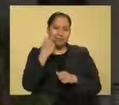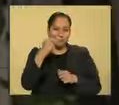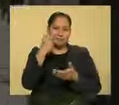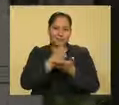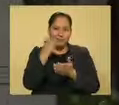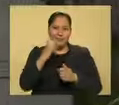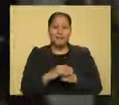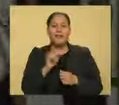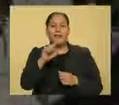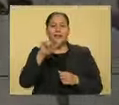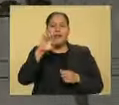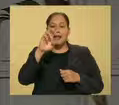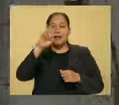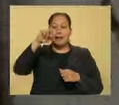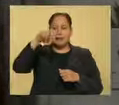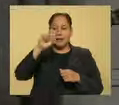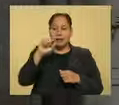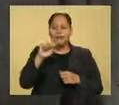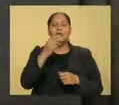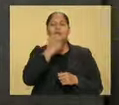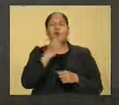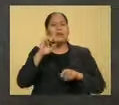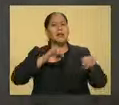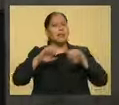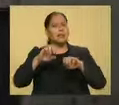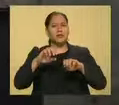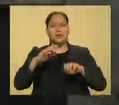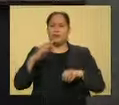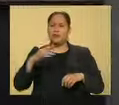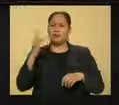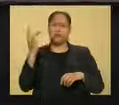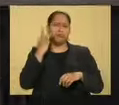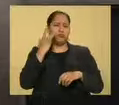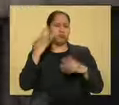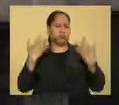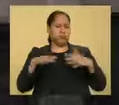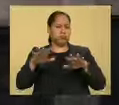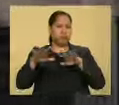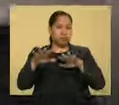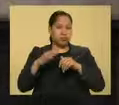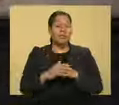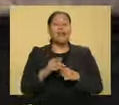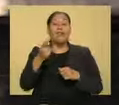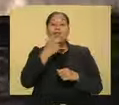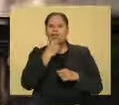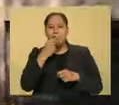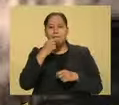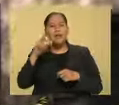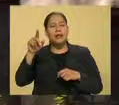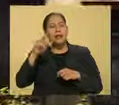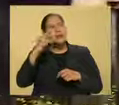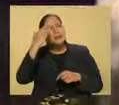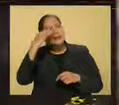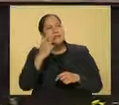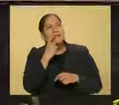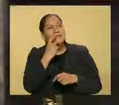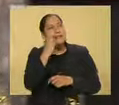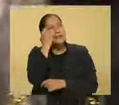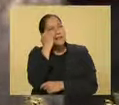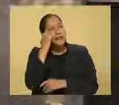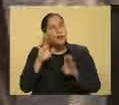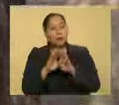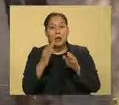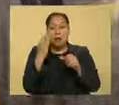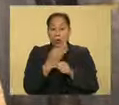Ernesto Pujibet era un empresario, era un personajazo impresionante. Tuvo el sentido para usar los medios